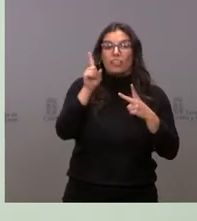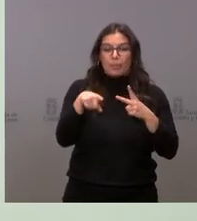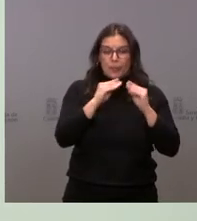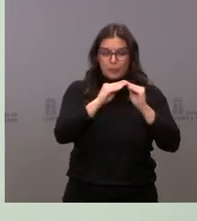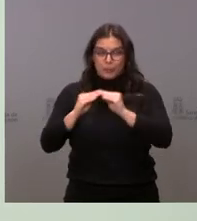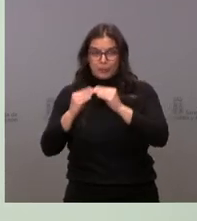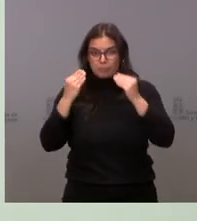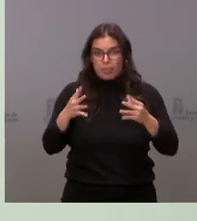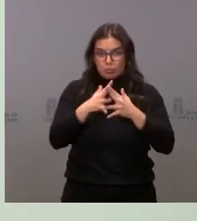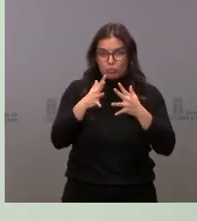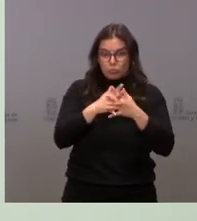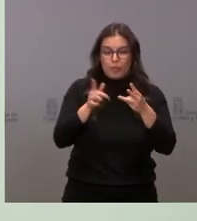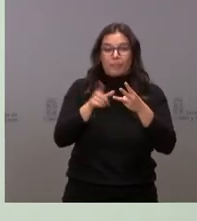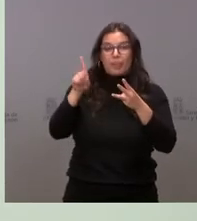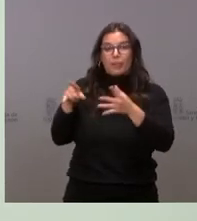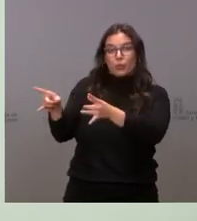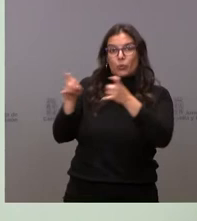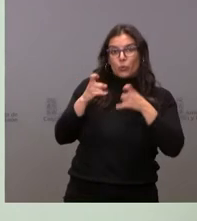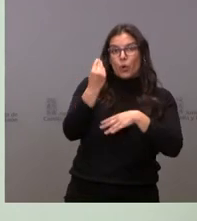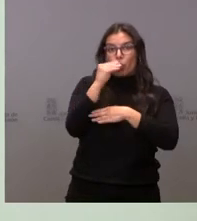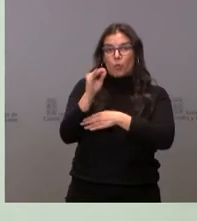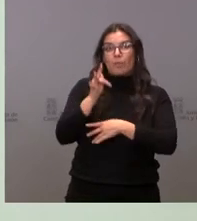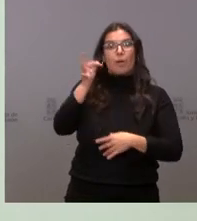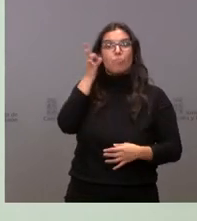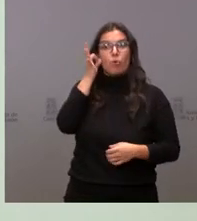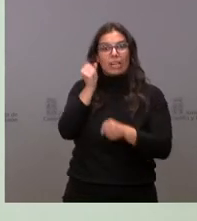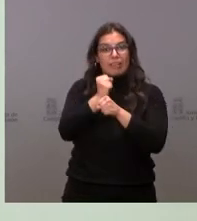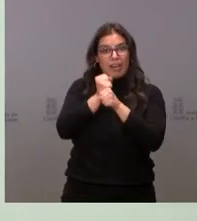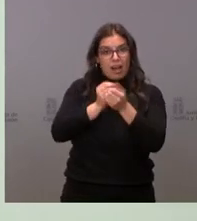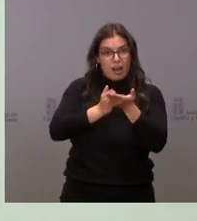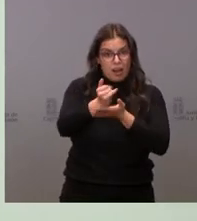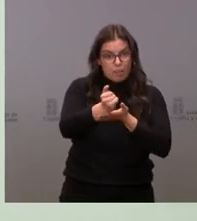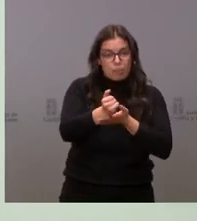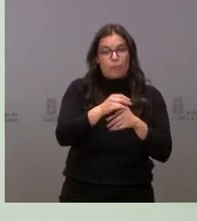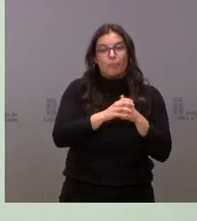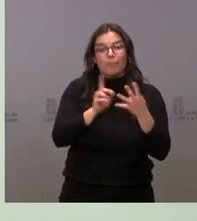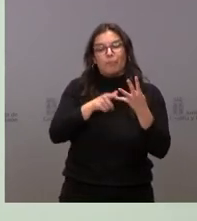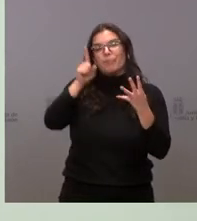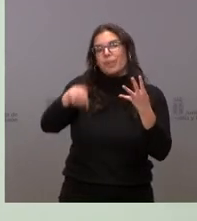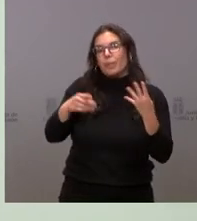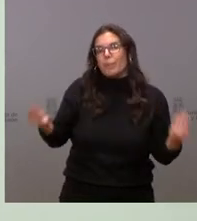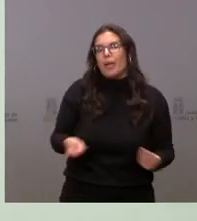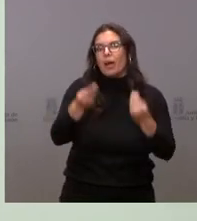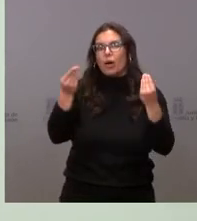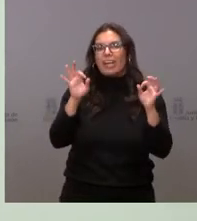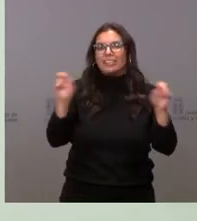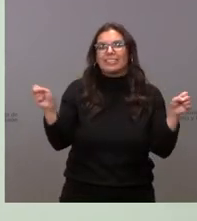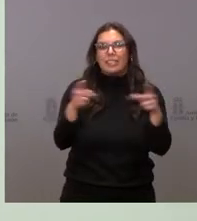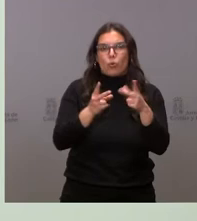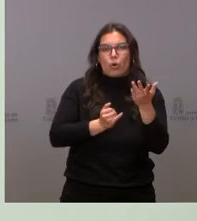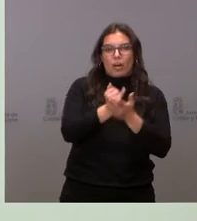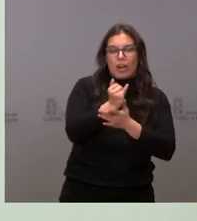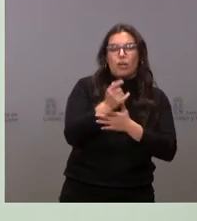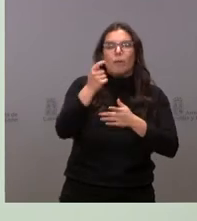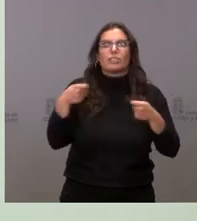la incorporación de jóvenes y de mujeres al trabajo en el campo y la mejora del seguro agrario y del